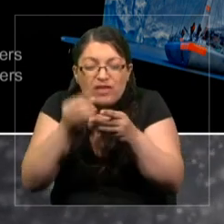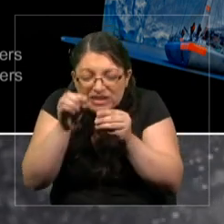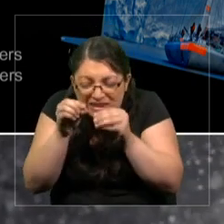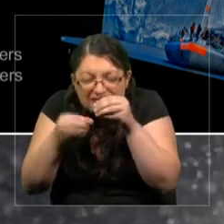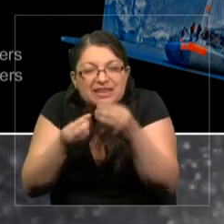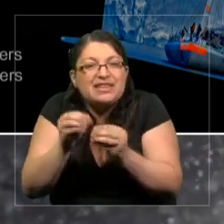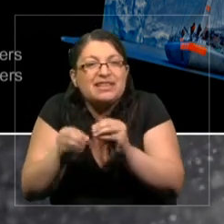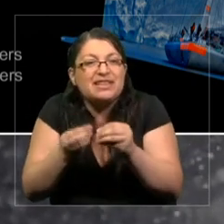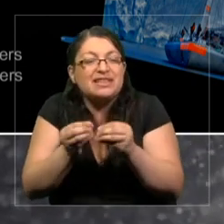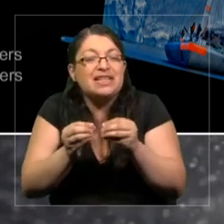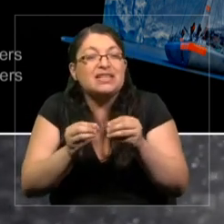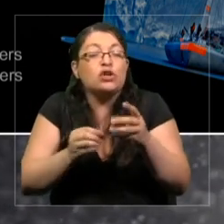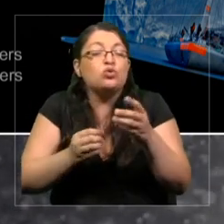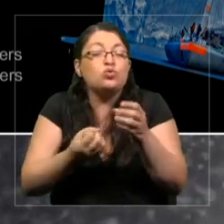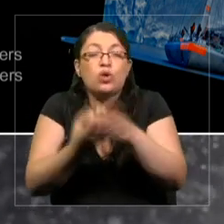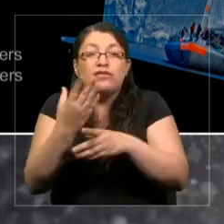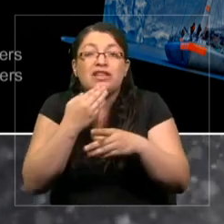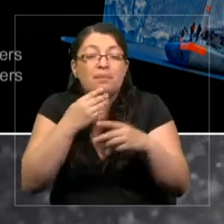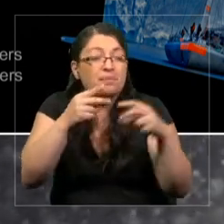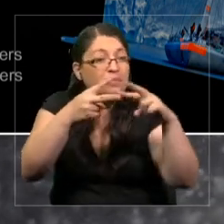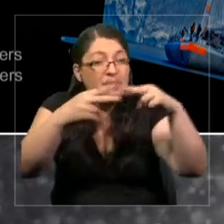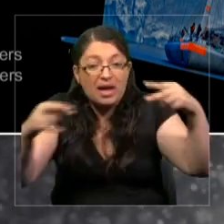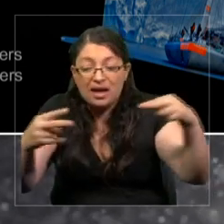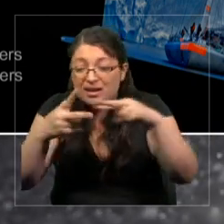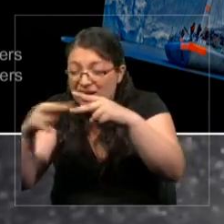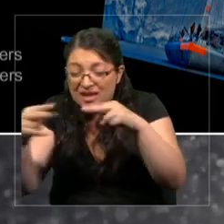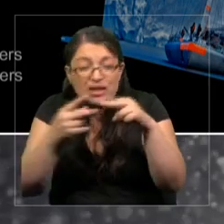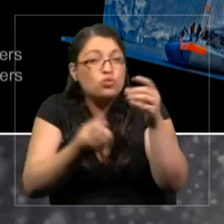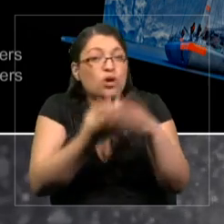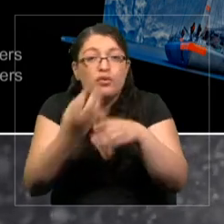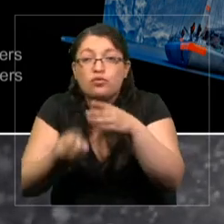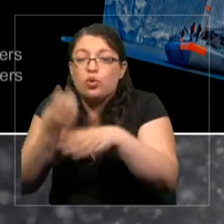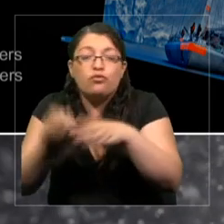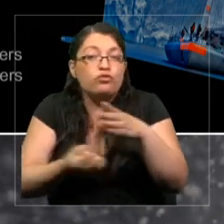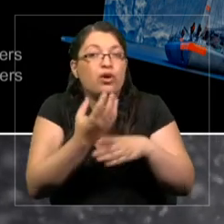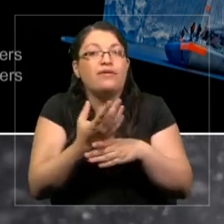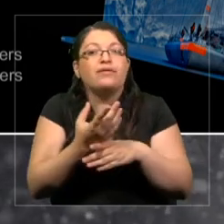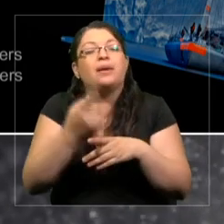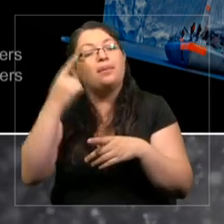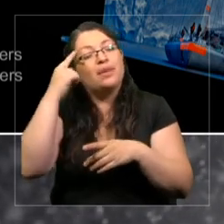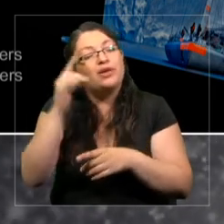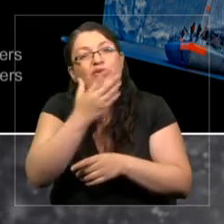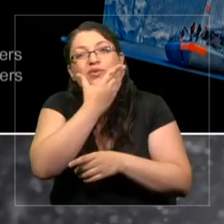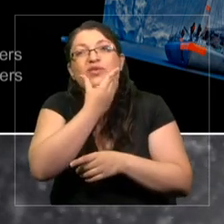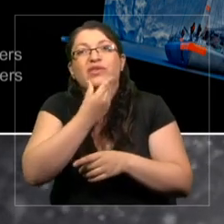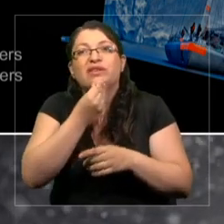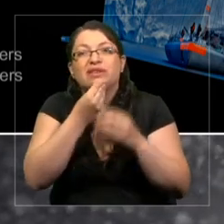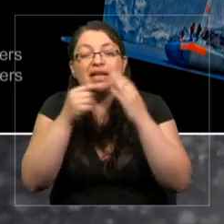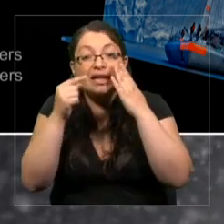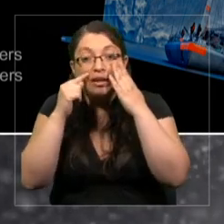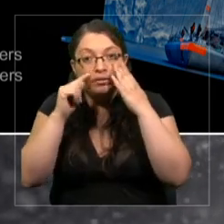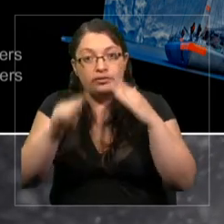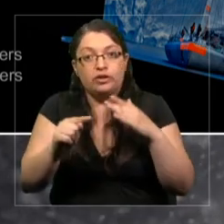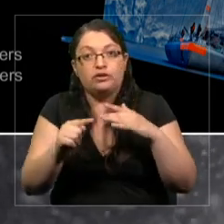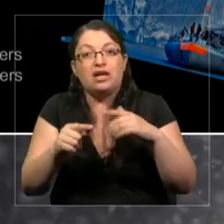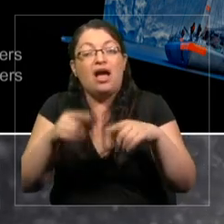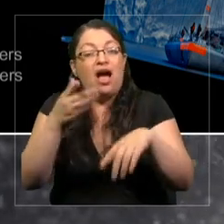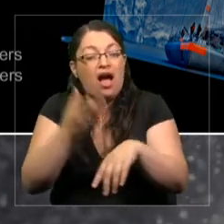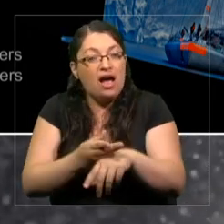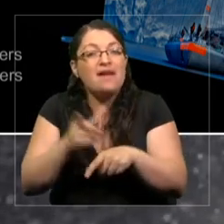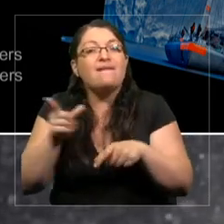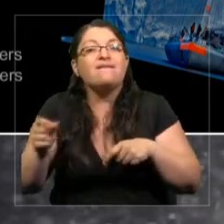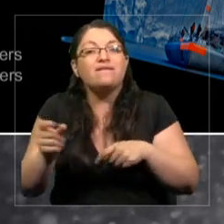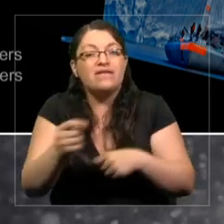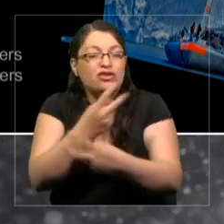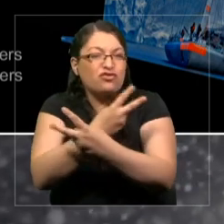es que se está saturando la diversidad en relación a virus y bacteria. No